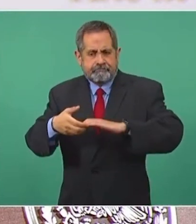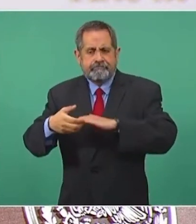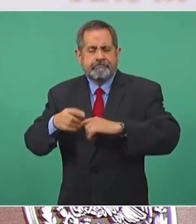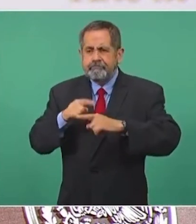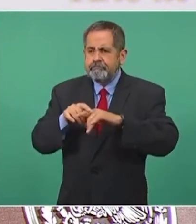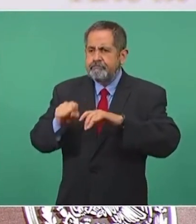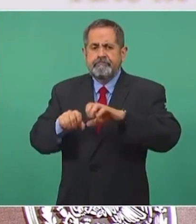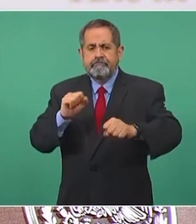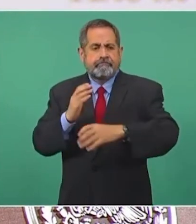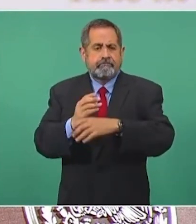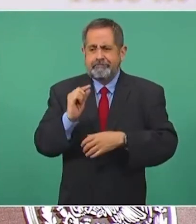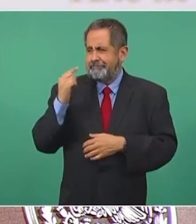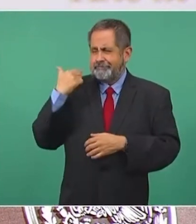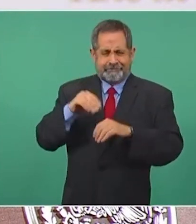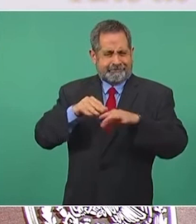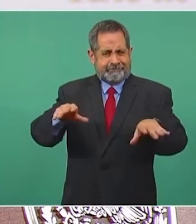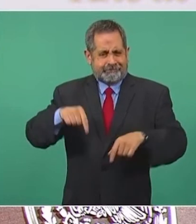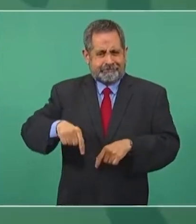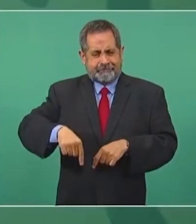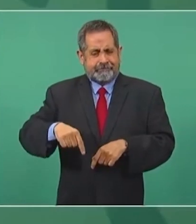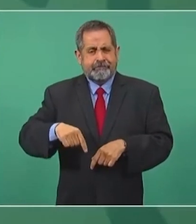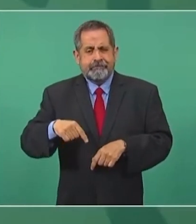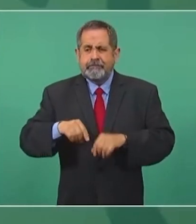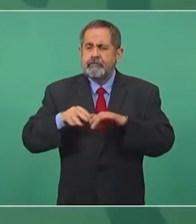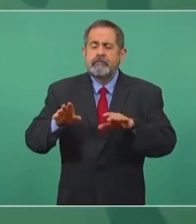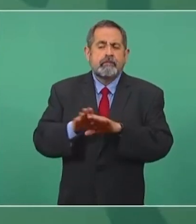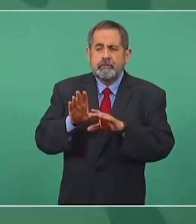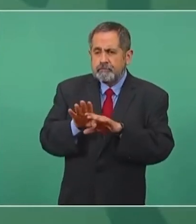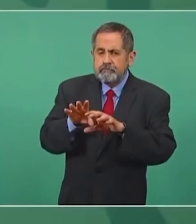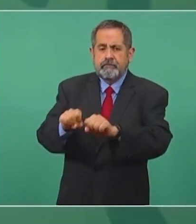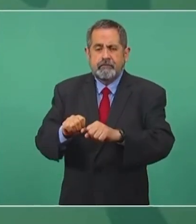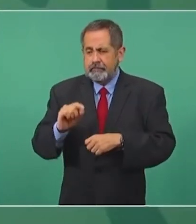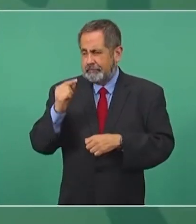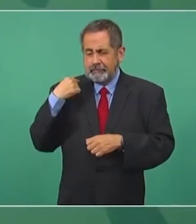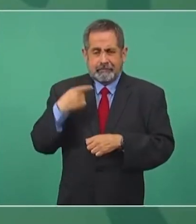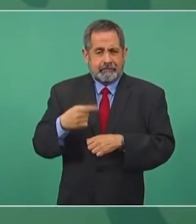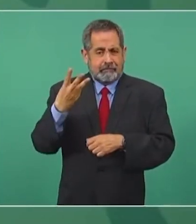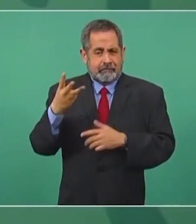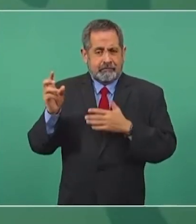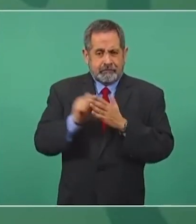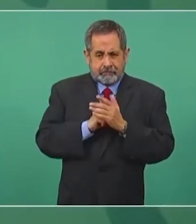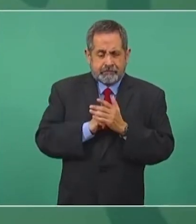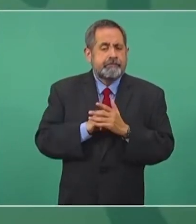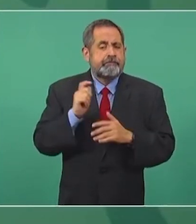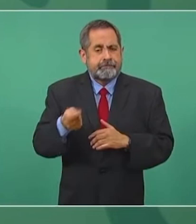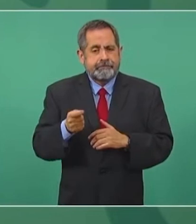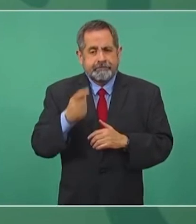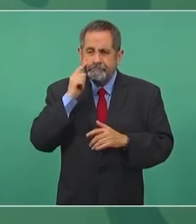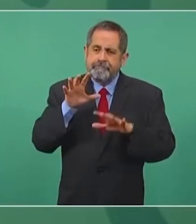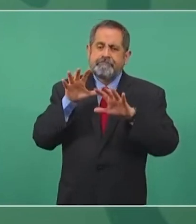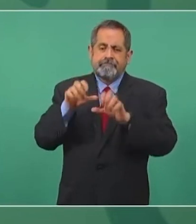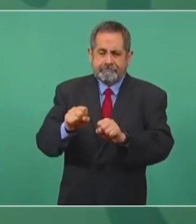Aquí ya se dio a conocer de cómo en los últimos tres meses se